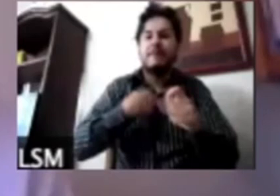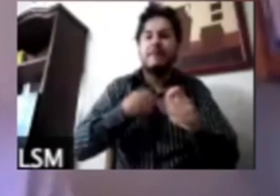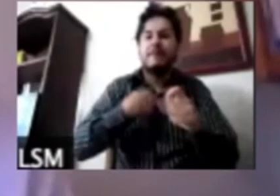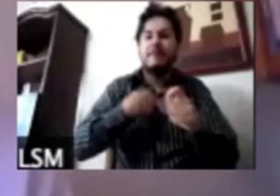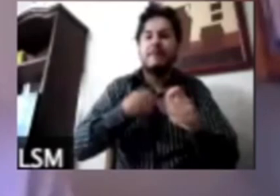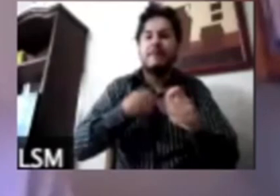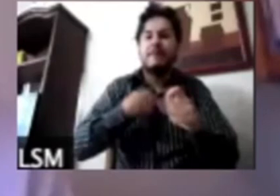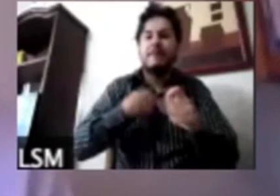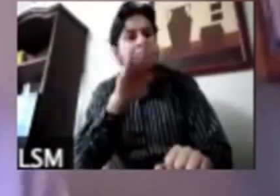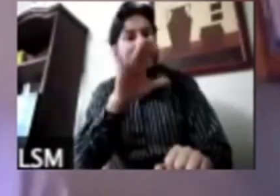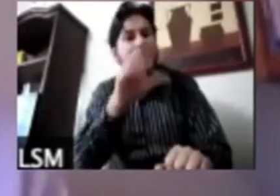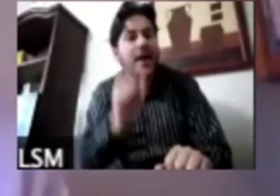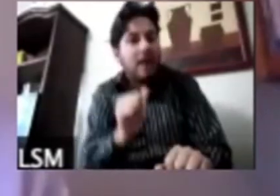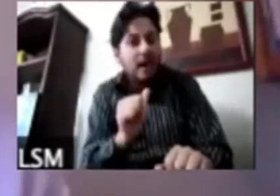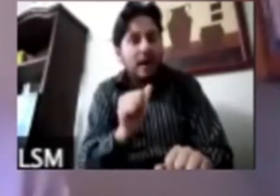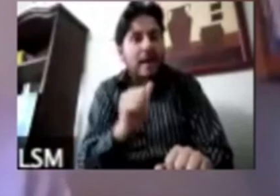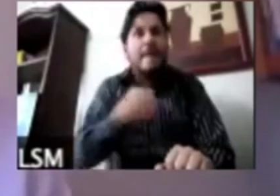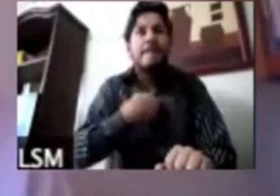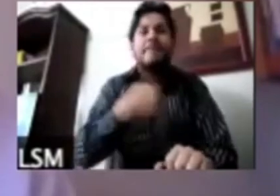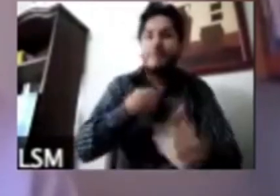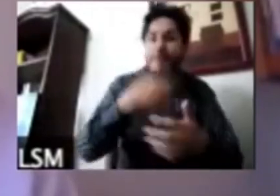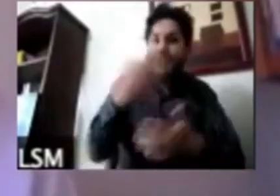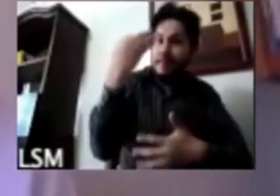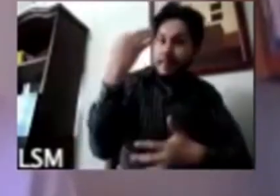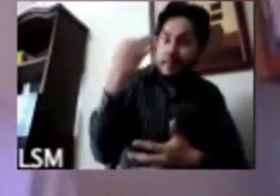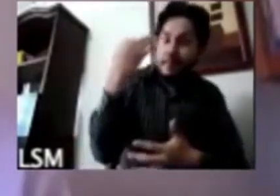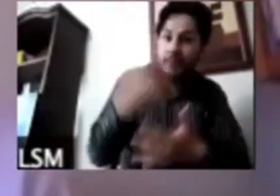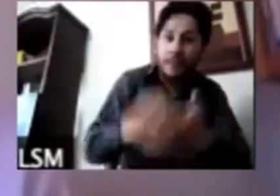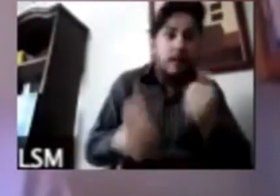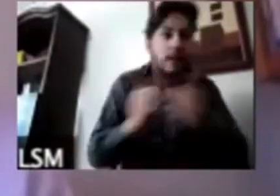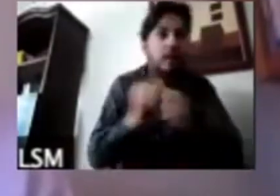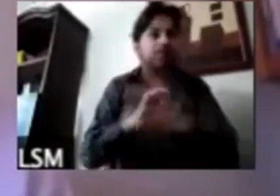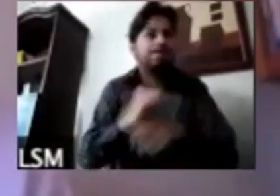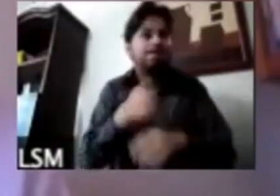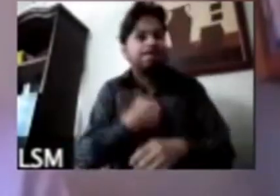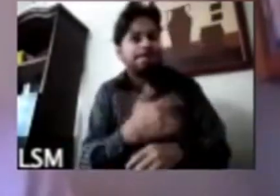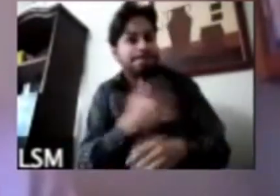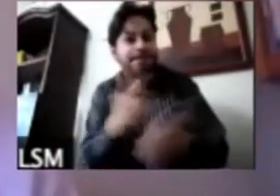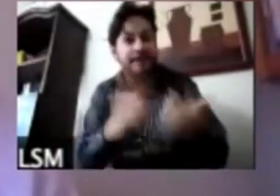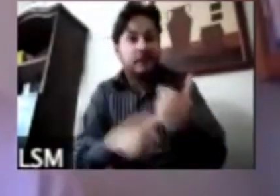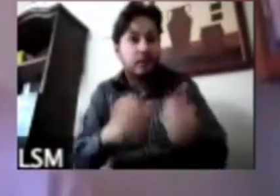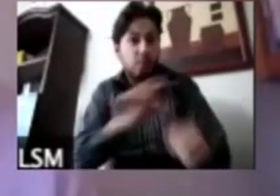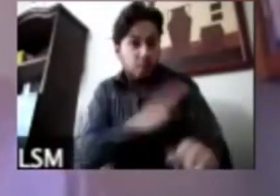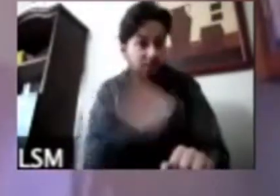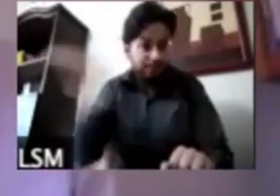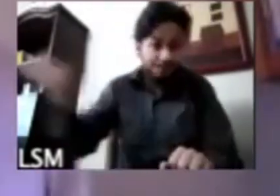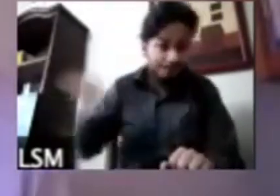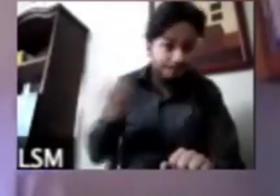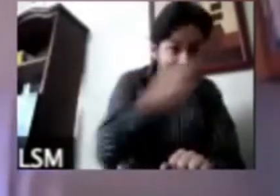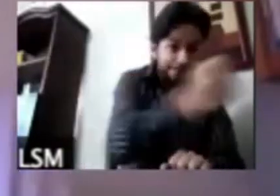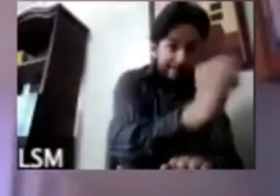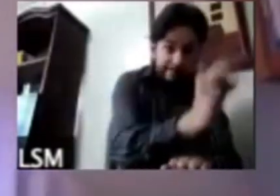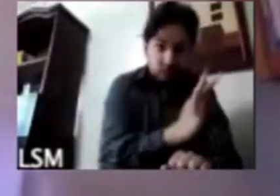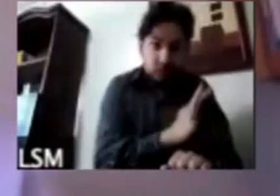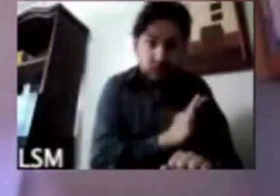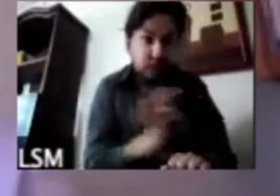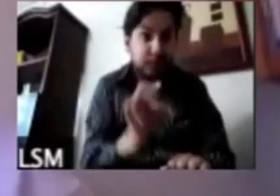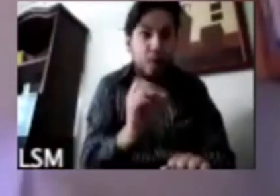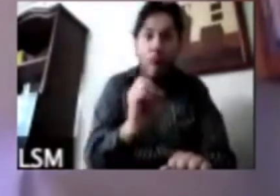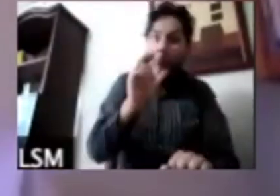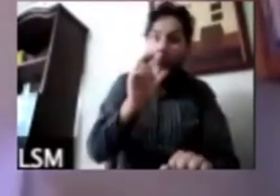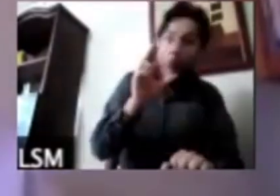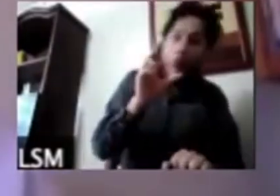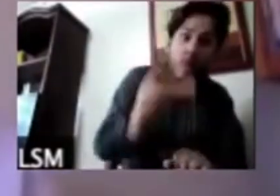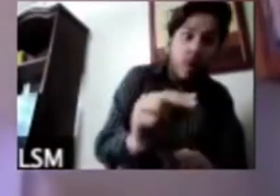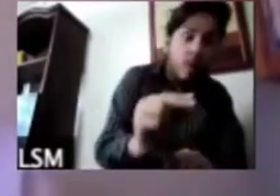la vida económica sin regresar a las aulas a los niños o no eso parecería que para la